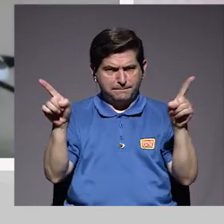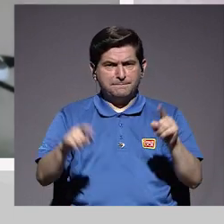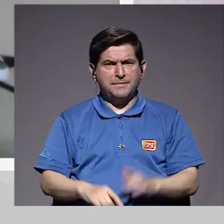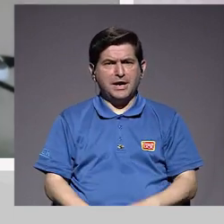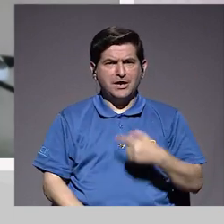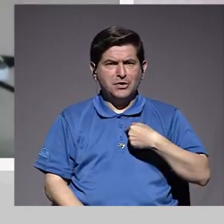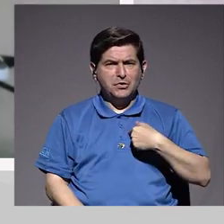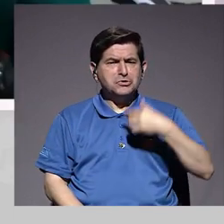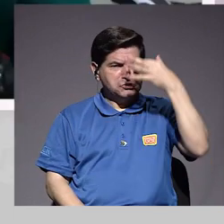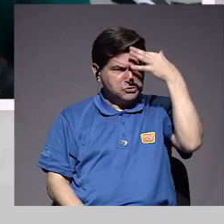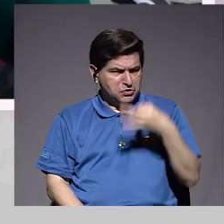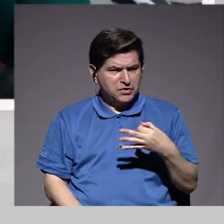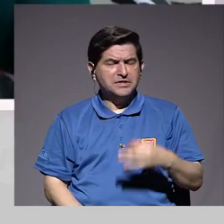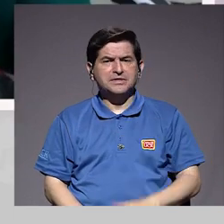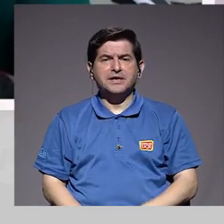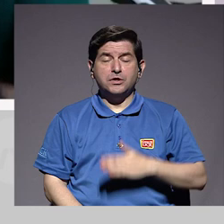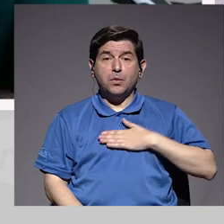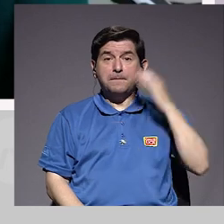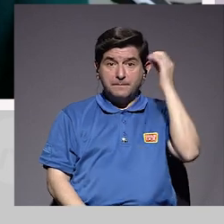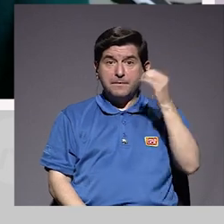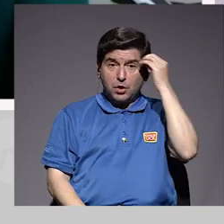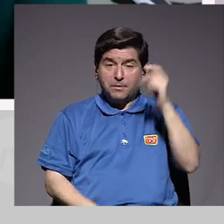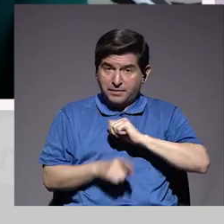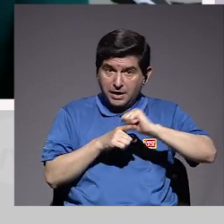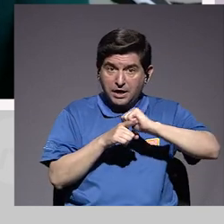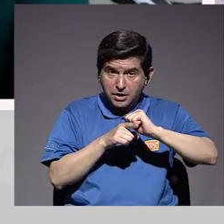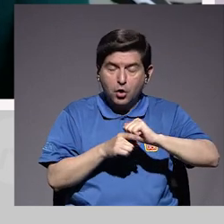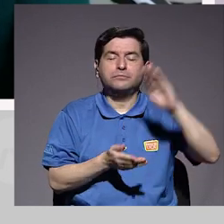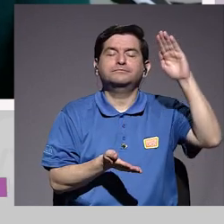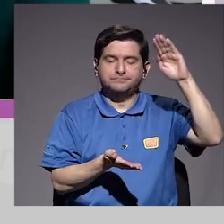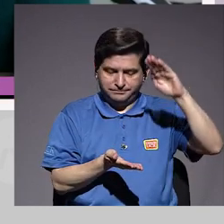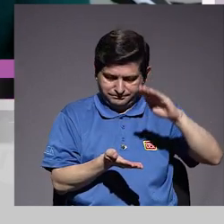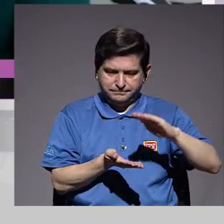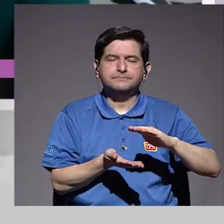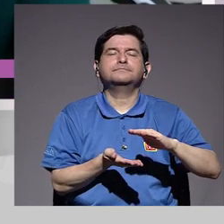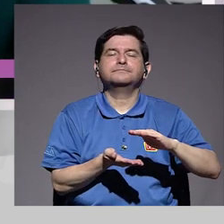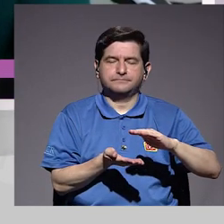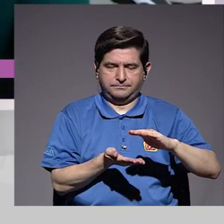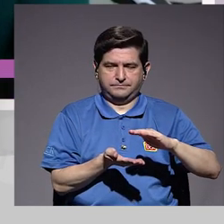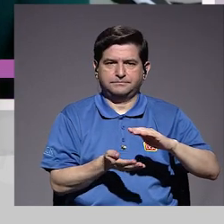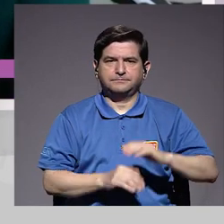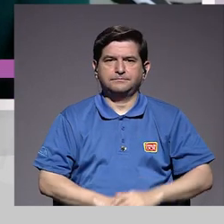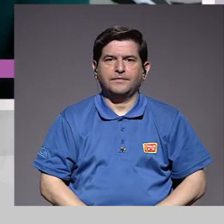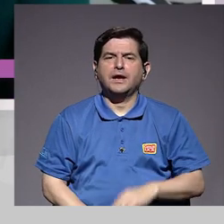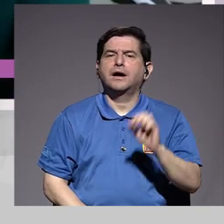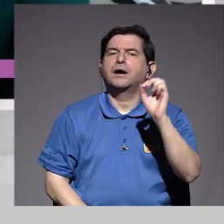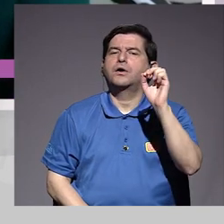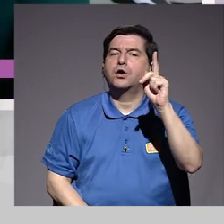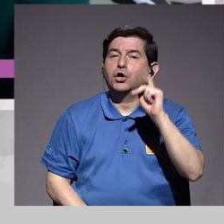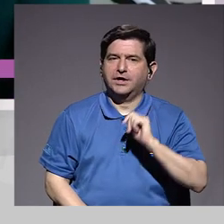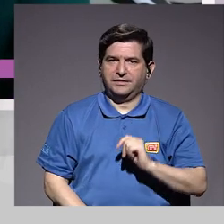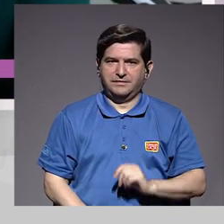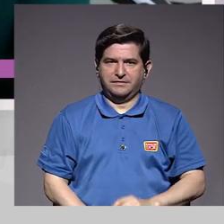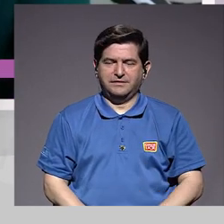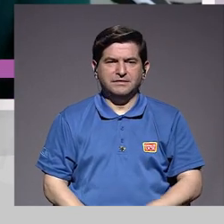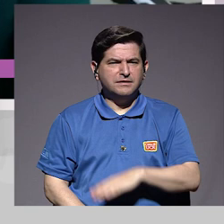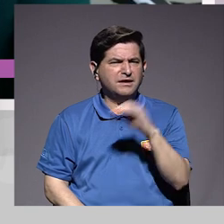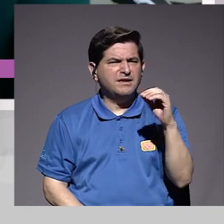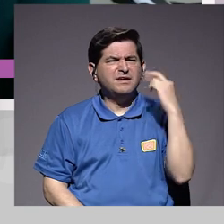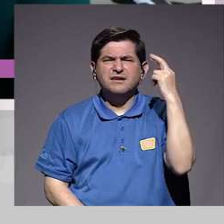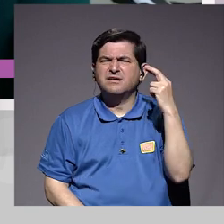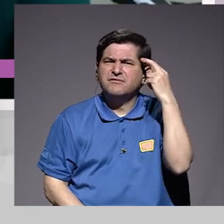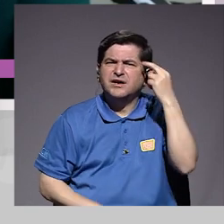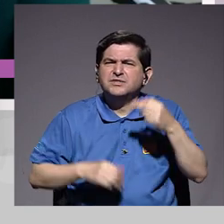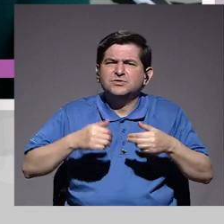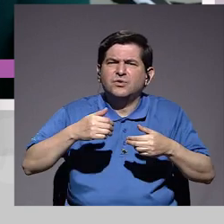un criterio, desde mi punto de vista práctico, ha disminuido. Ok. ¿Y a qué podríamos atribuir, por ejemplo, que se